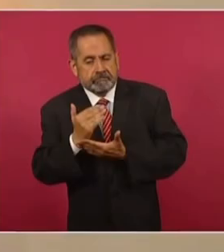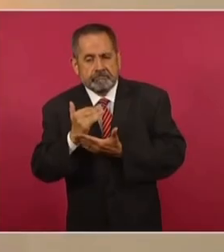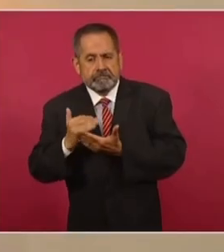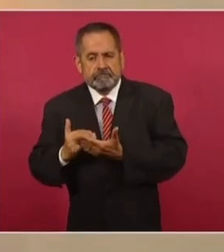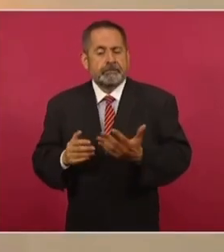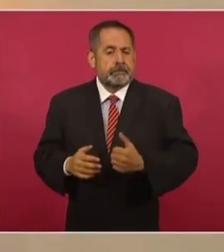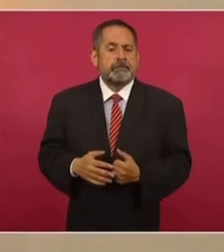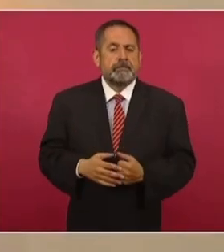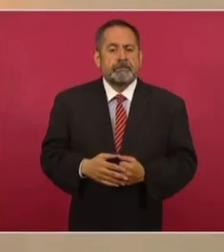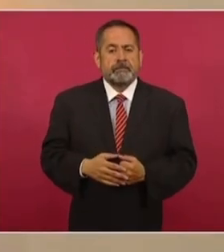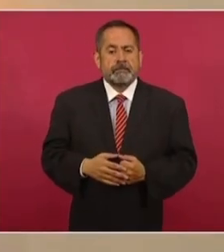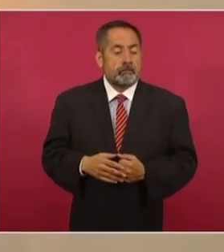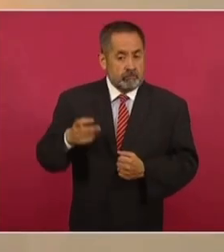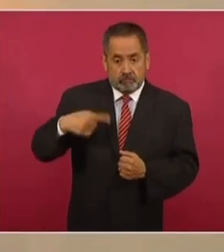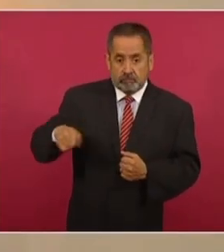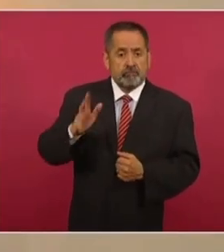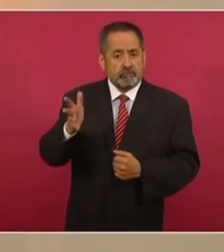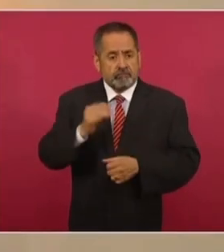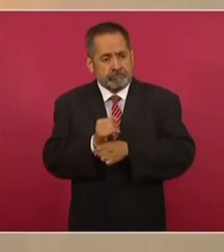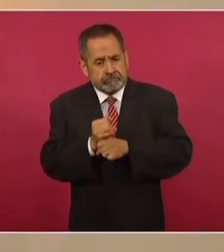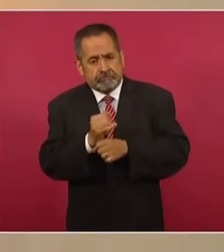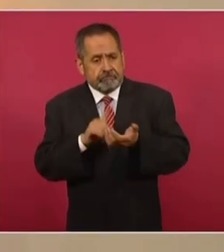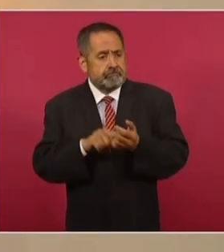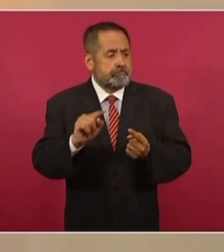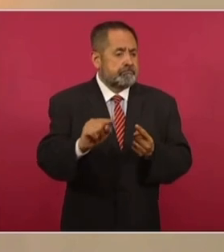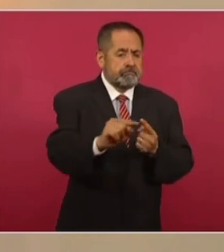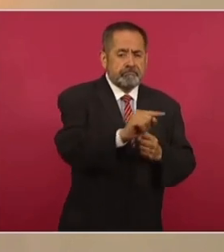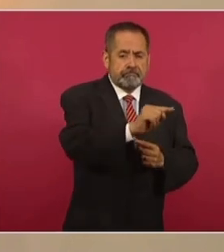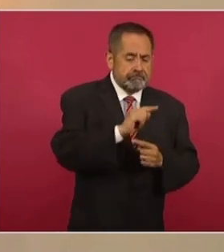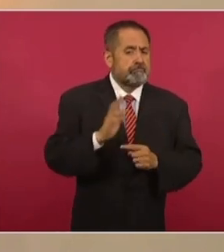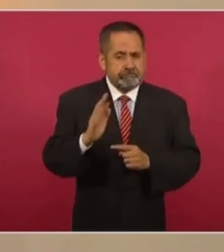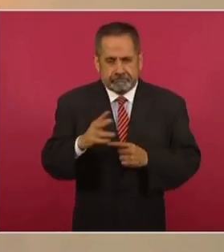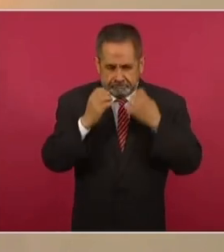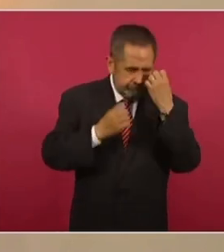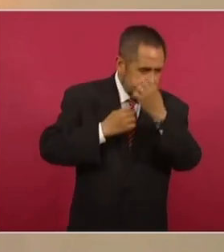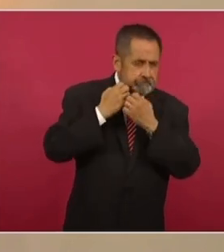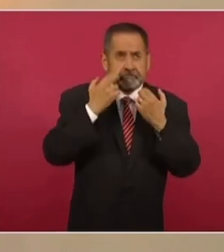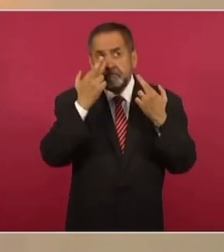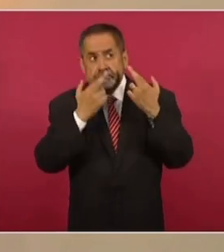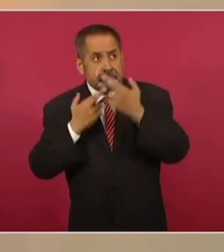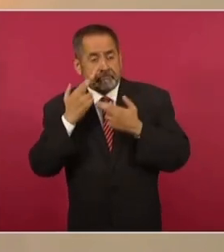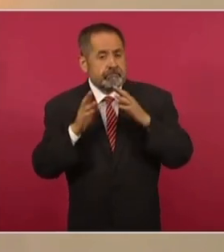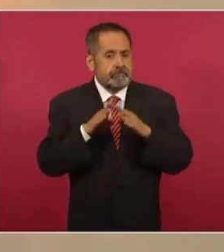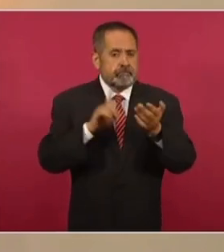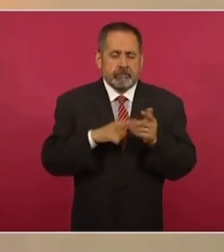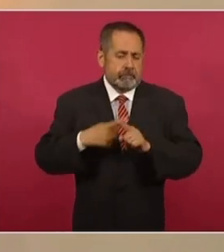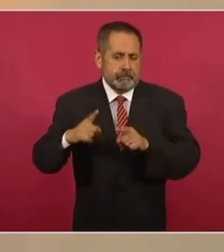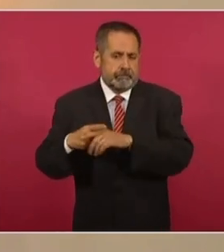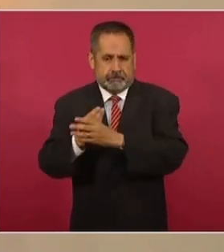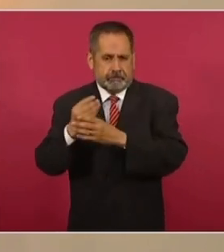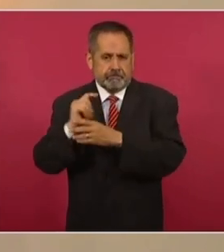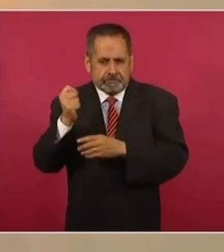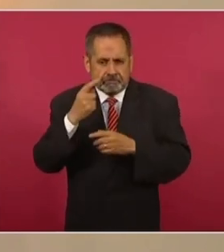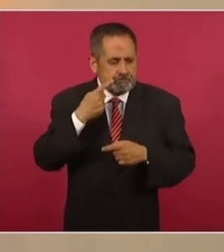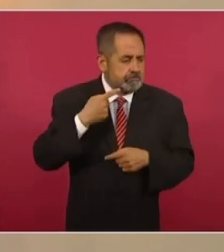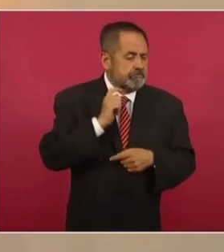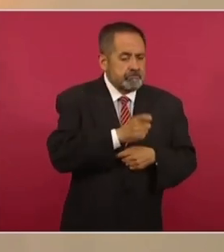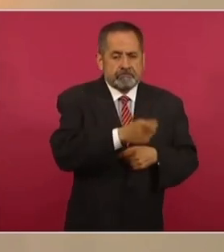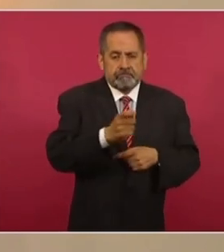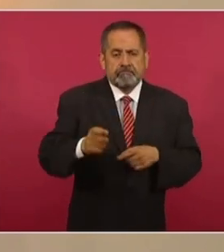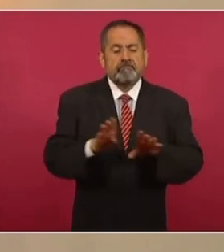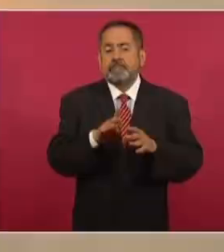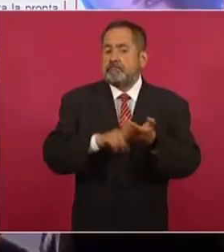han realizado diferentes investigaciones, diferentes periciales, diferentes técnicas de investigación para poder